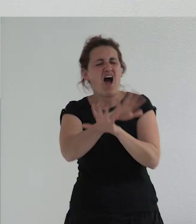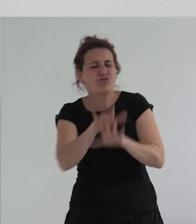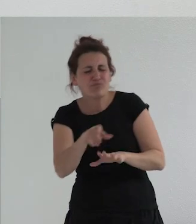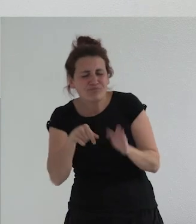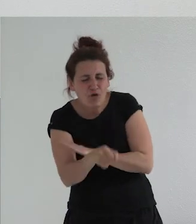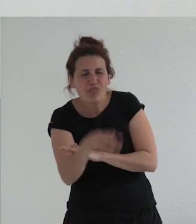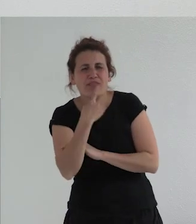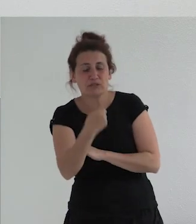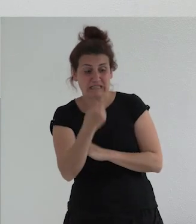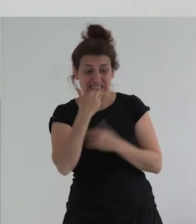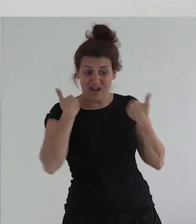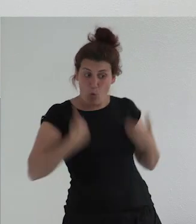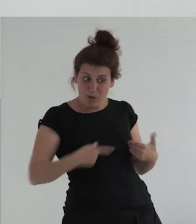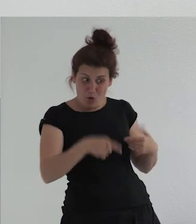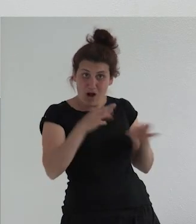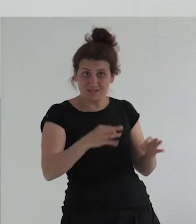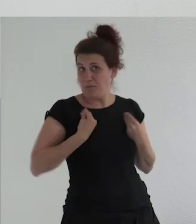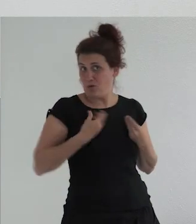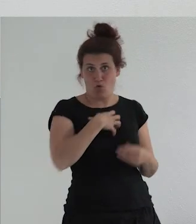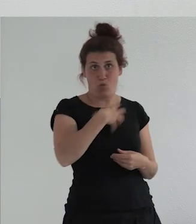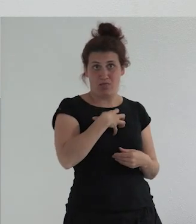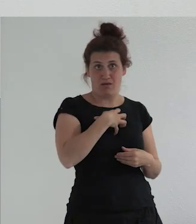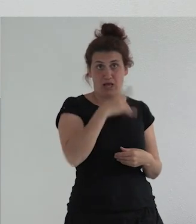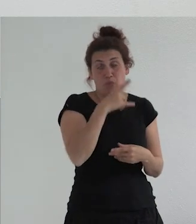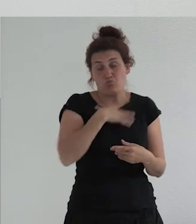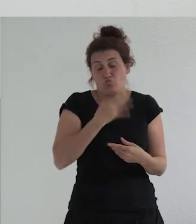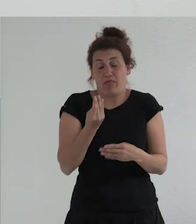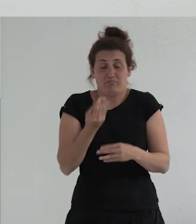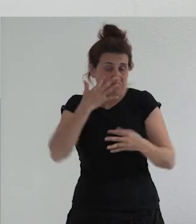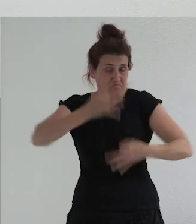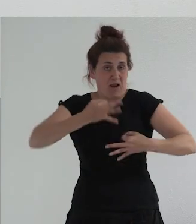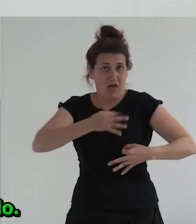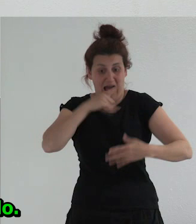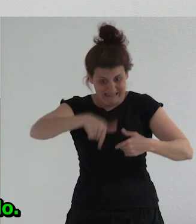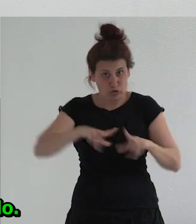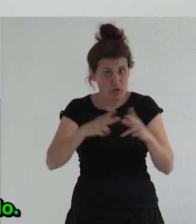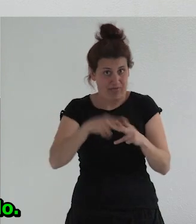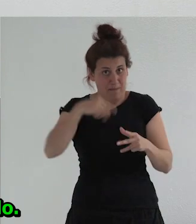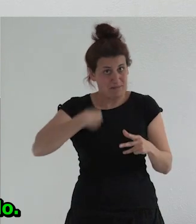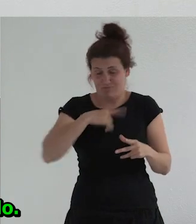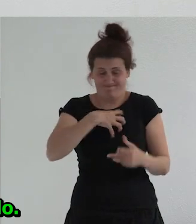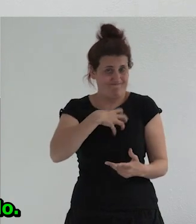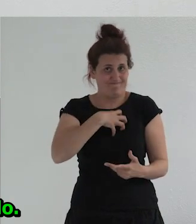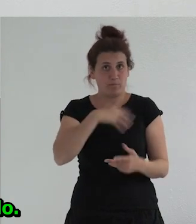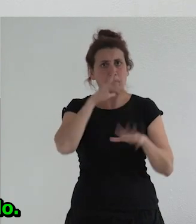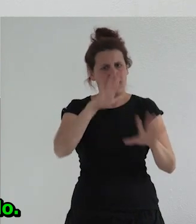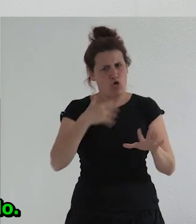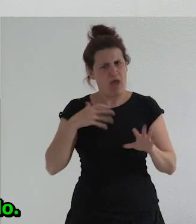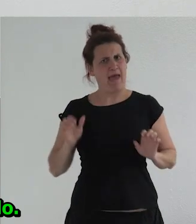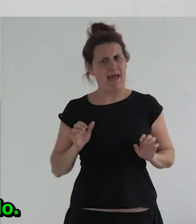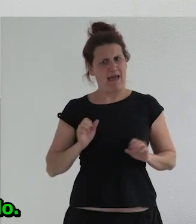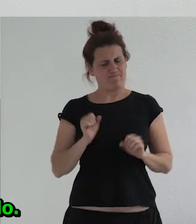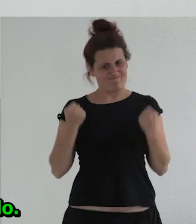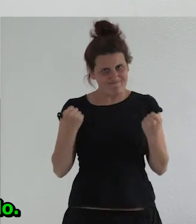Bueno, que esos cuerpos no nos parecen vivibles y probablemente es verdad no son vivibles en esta sociedad pero, hombre podemos destinar energía a hacer